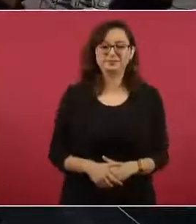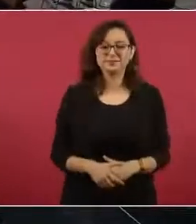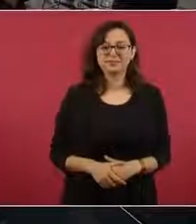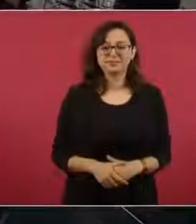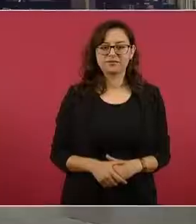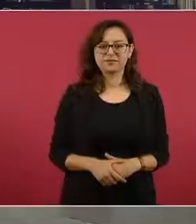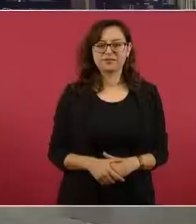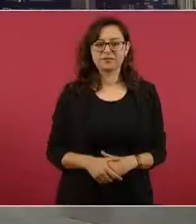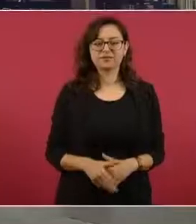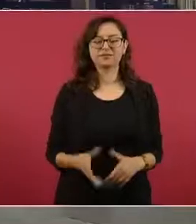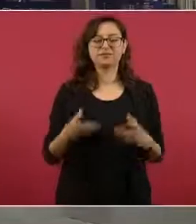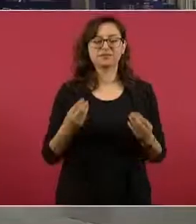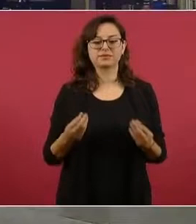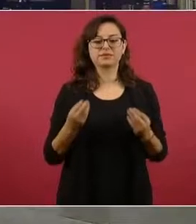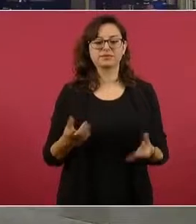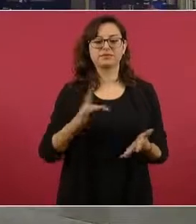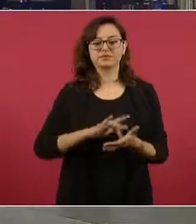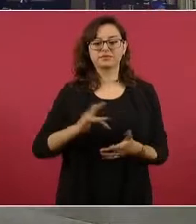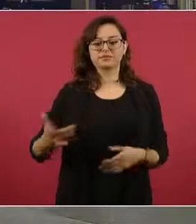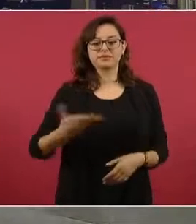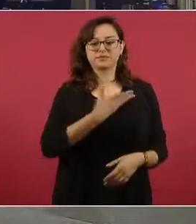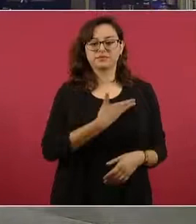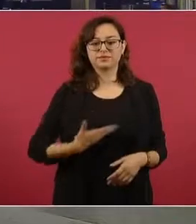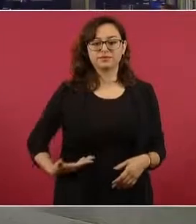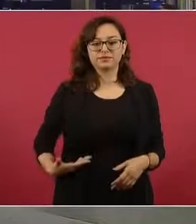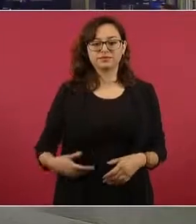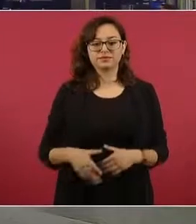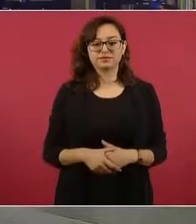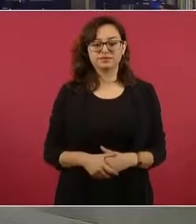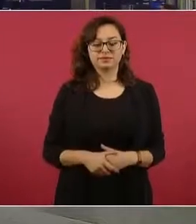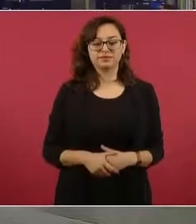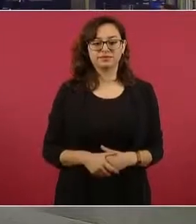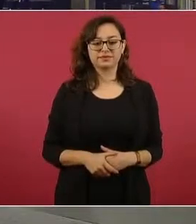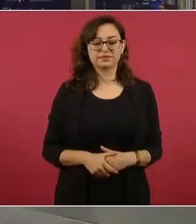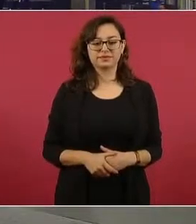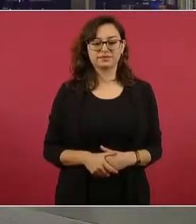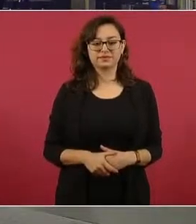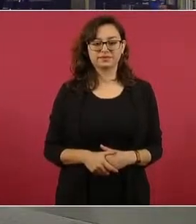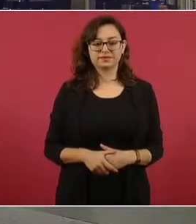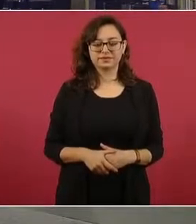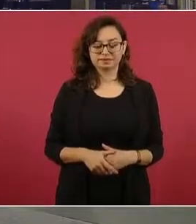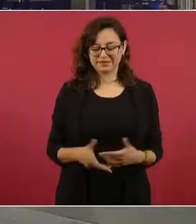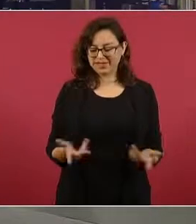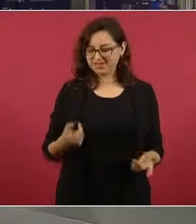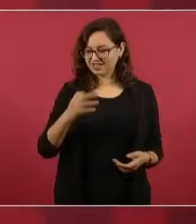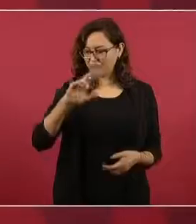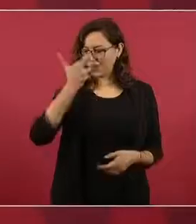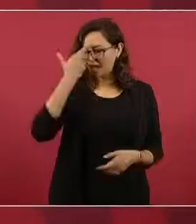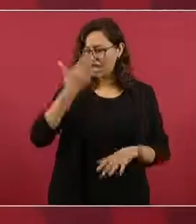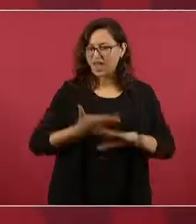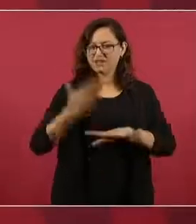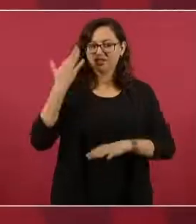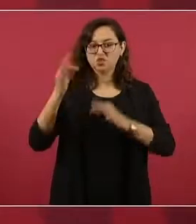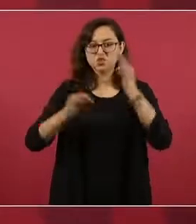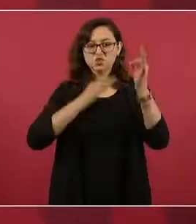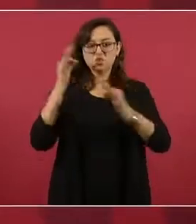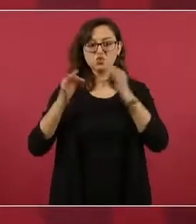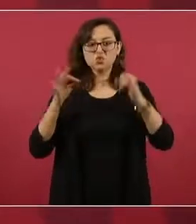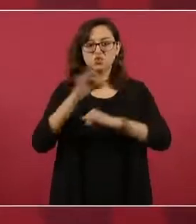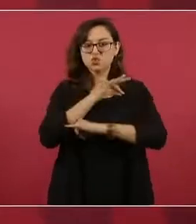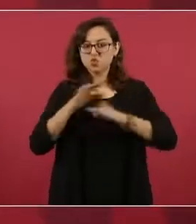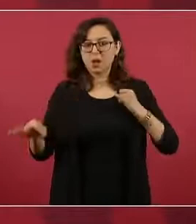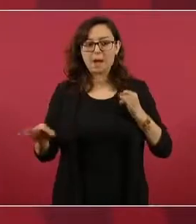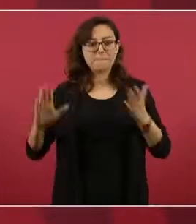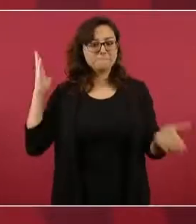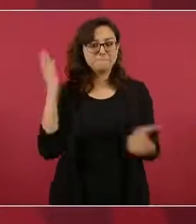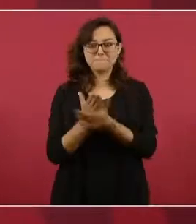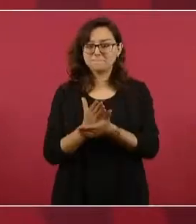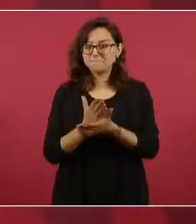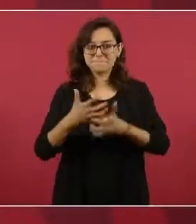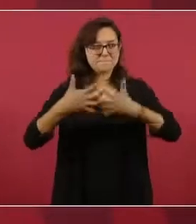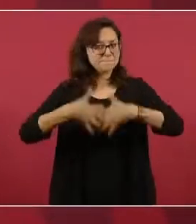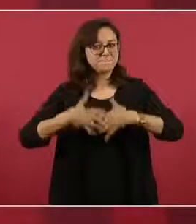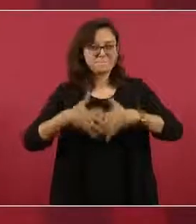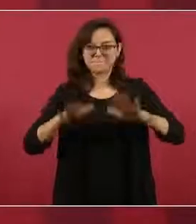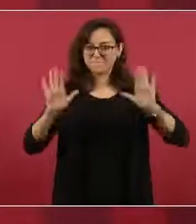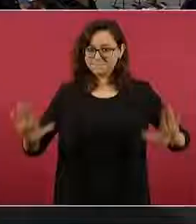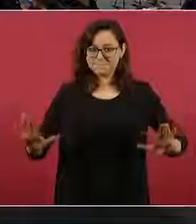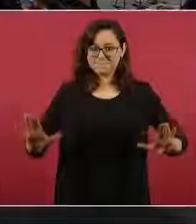espérense.